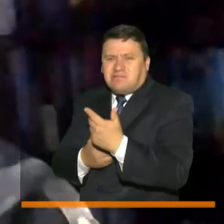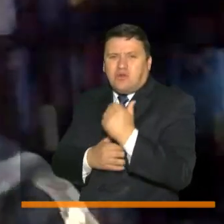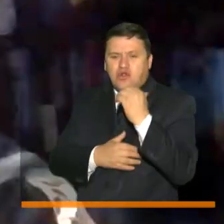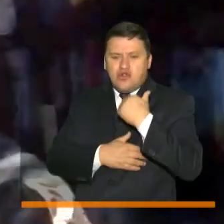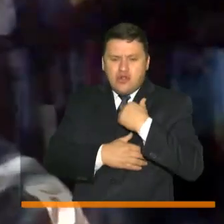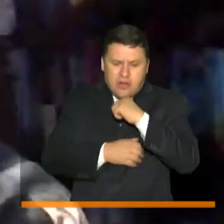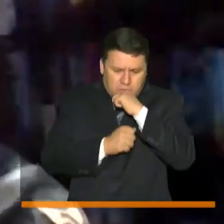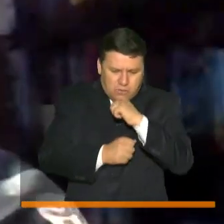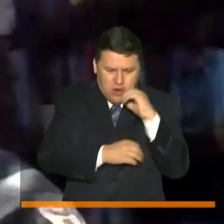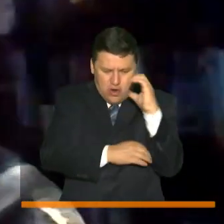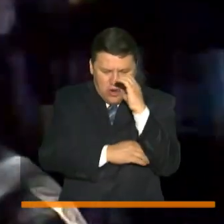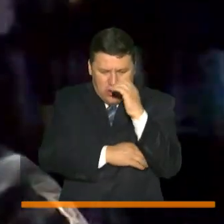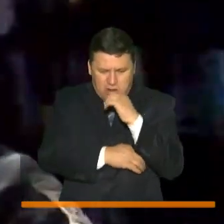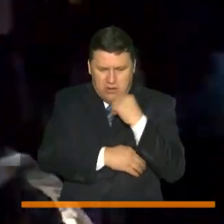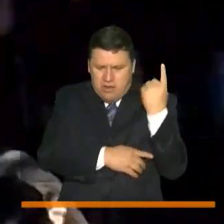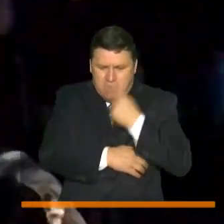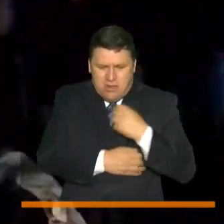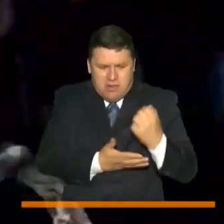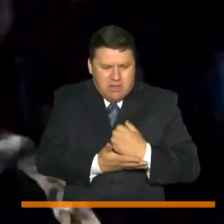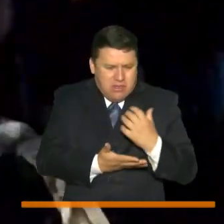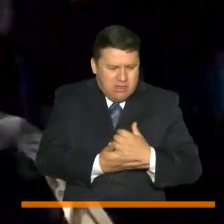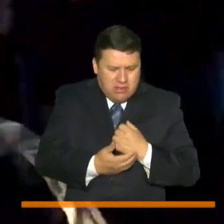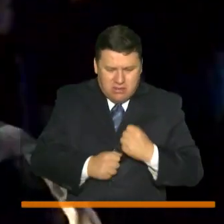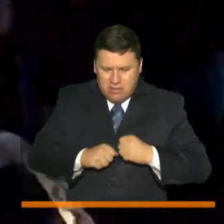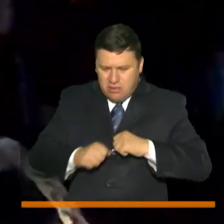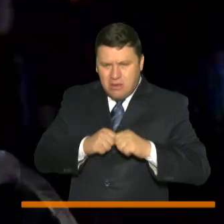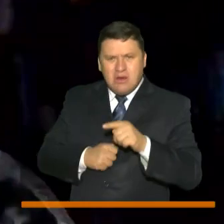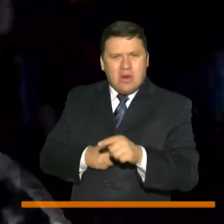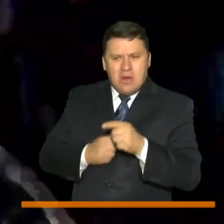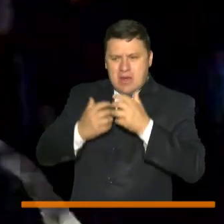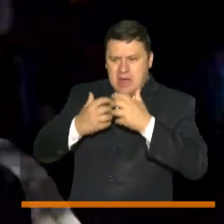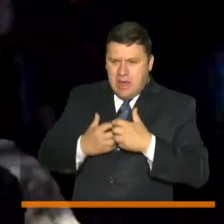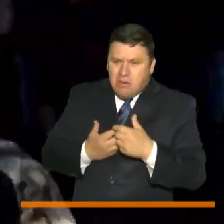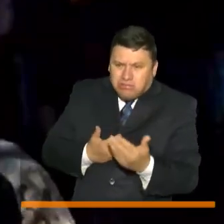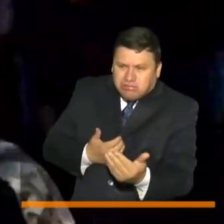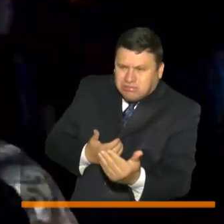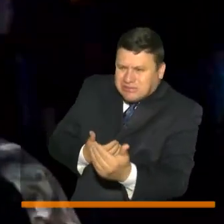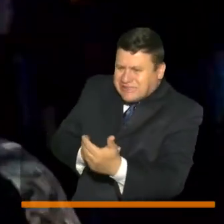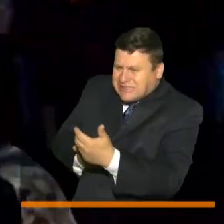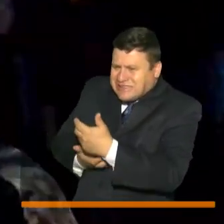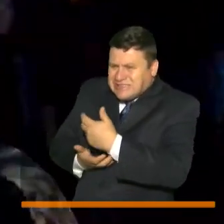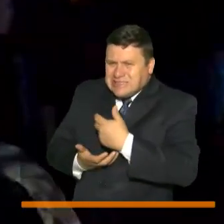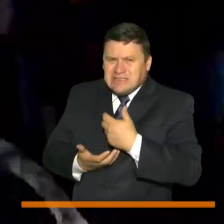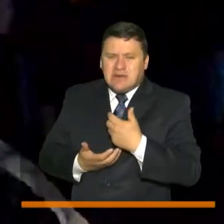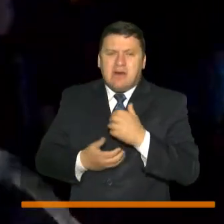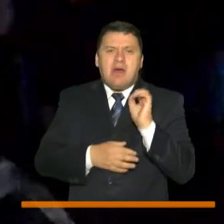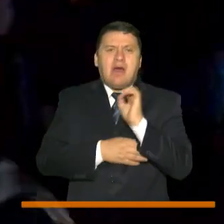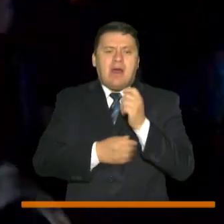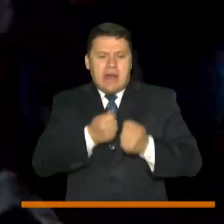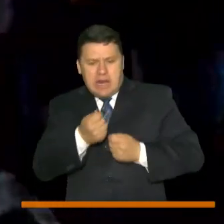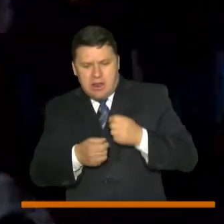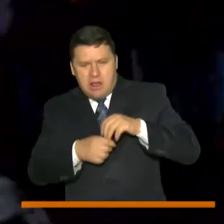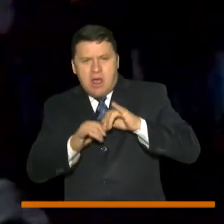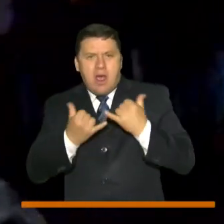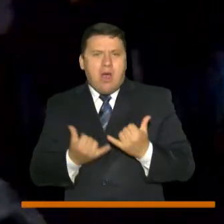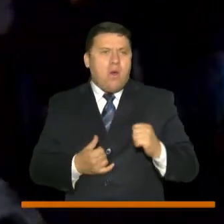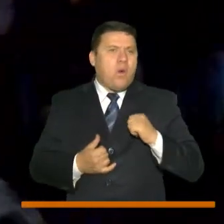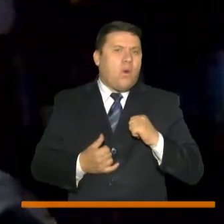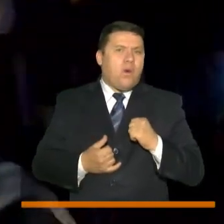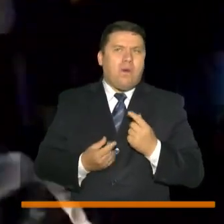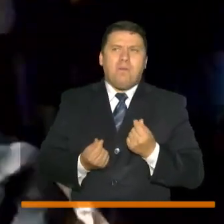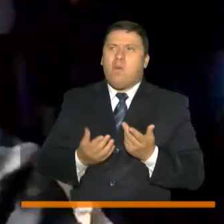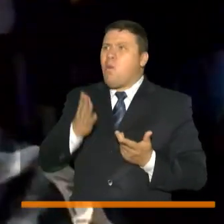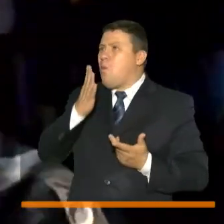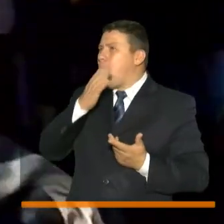colombiano que se gana el día a día haciendo un ejercicio también empresarial en el garaje de su casa que ahorita no tiene ningún